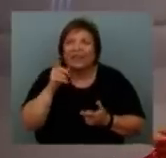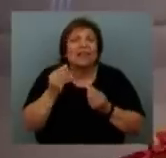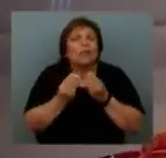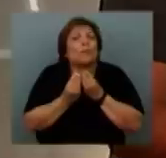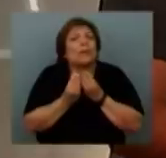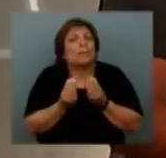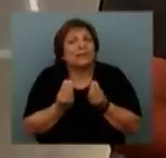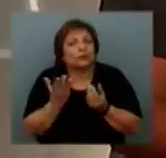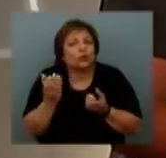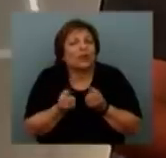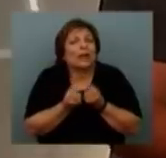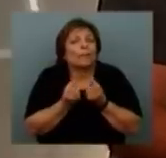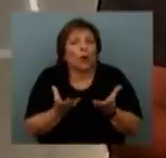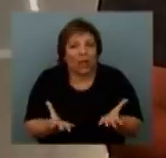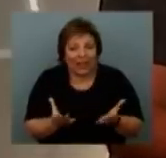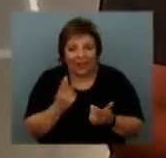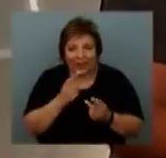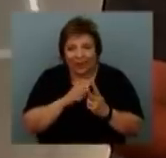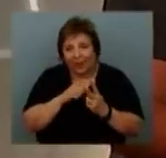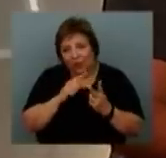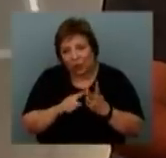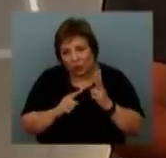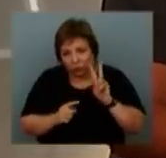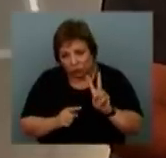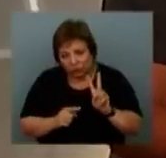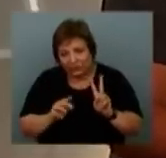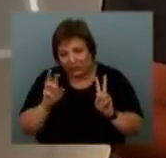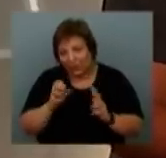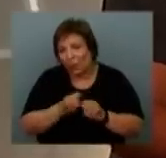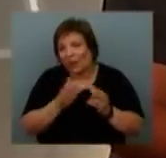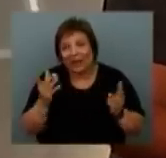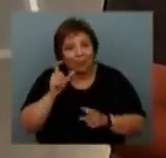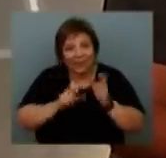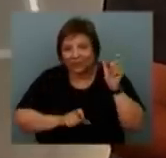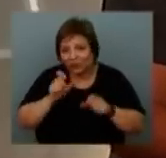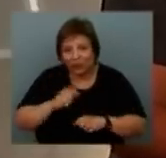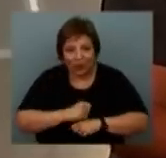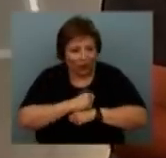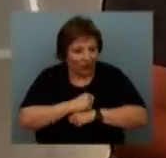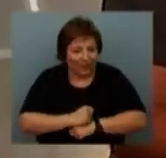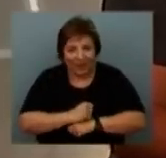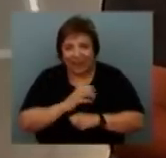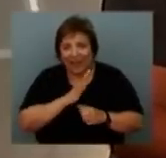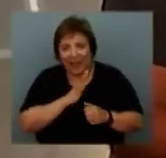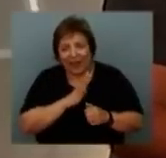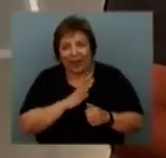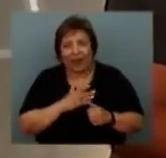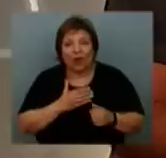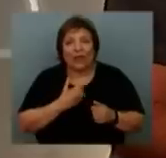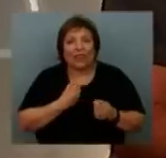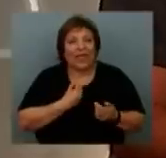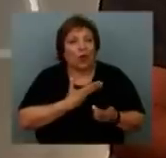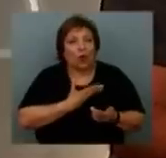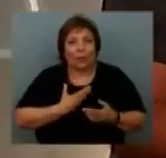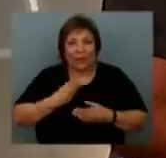pasó? Bueno, hay dos aspectos creo que de cualquier persona en el espacio que es el aspecto público